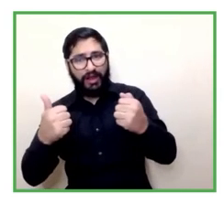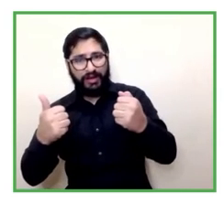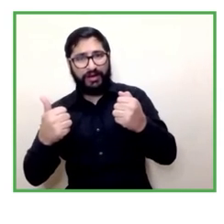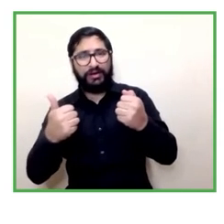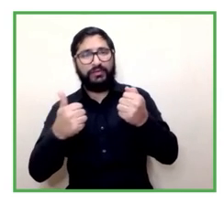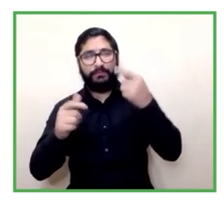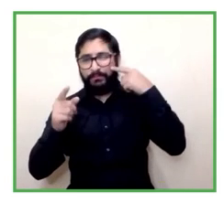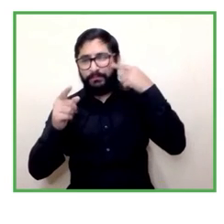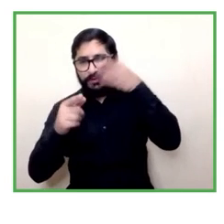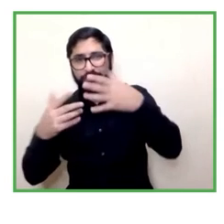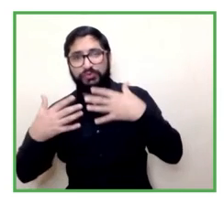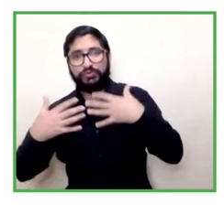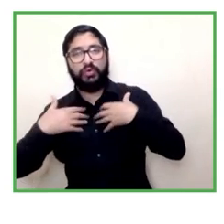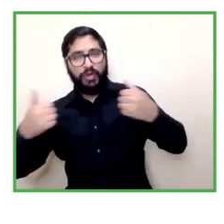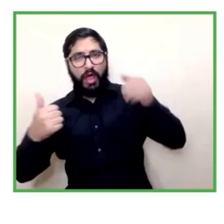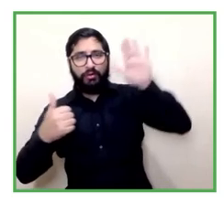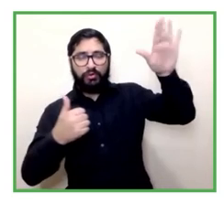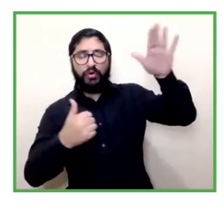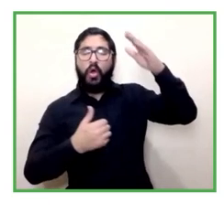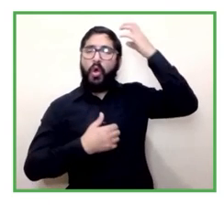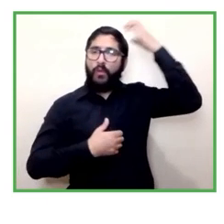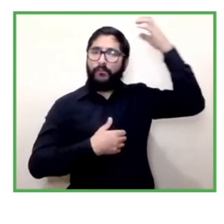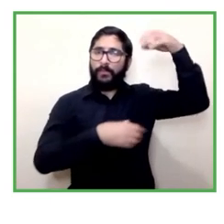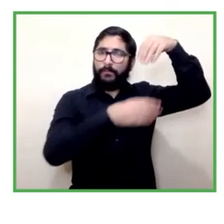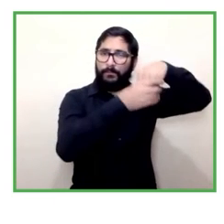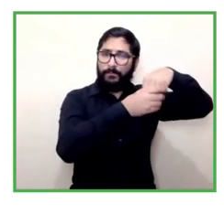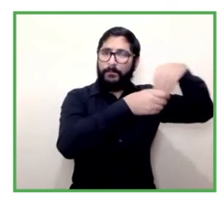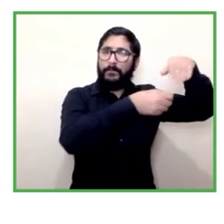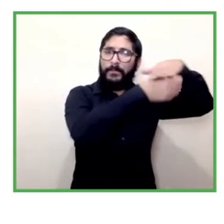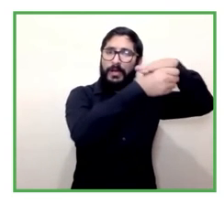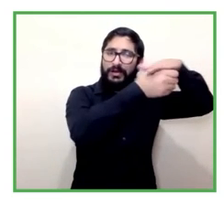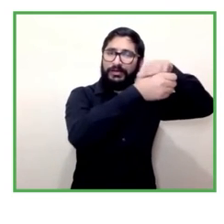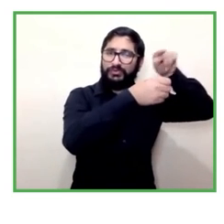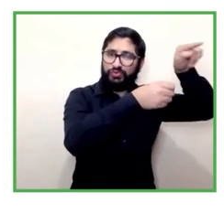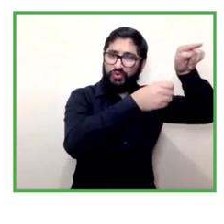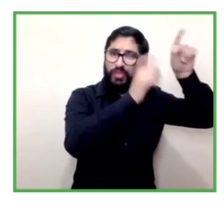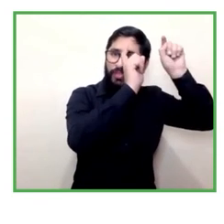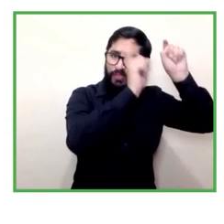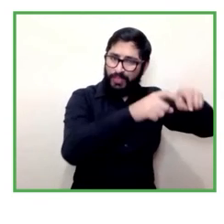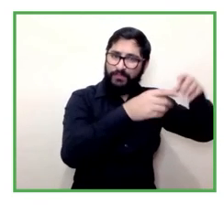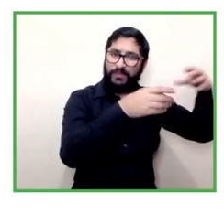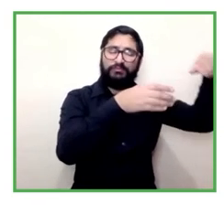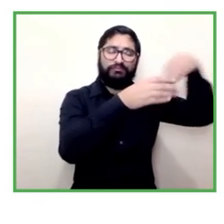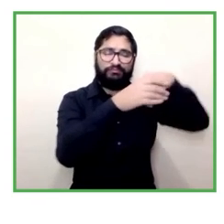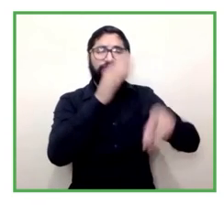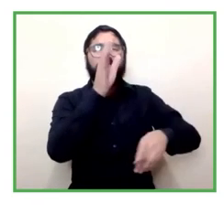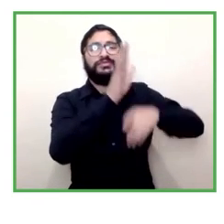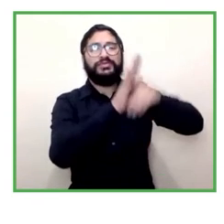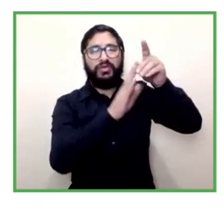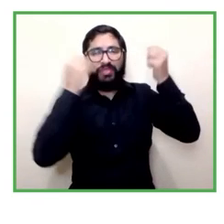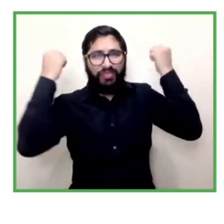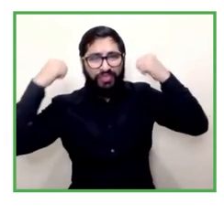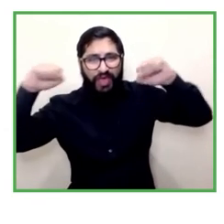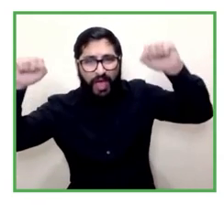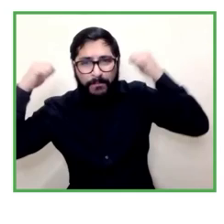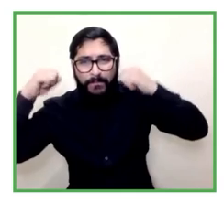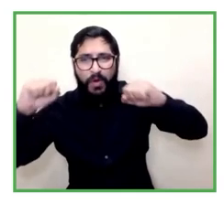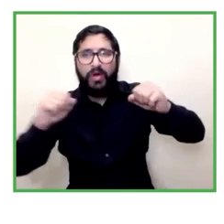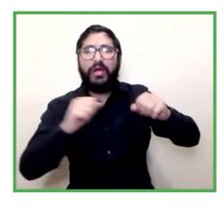salud del ministerio de economía del ministerio del desarrollo del ministerio del deporte del ministerio de inclusión como tiene por ejemplo